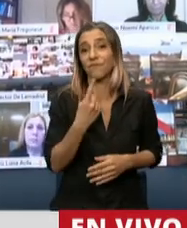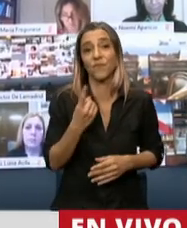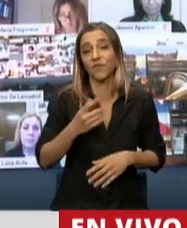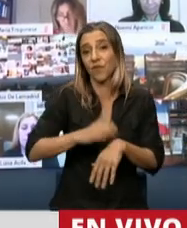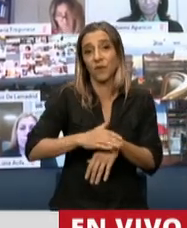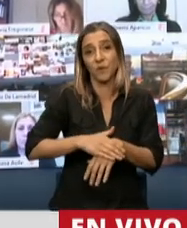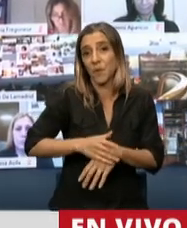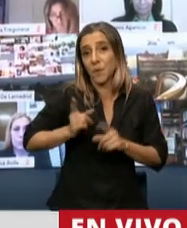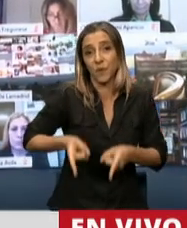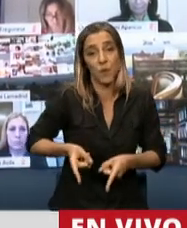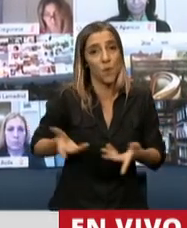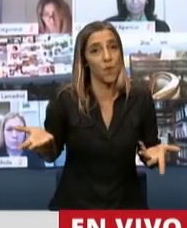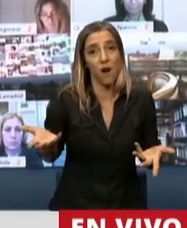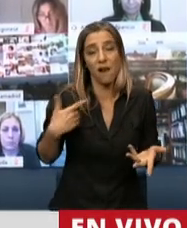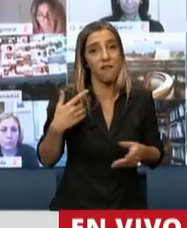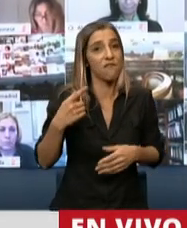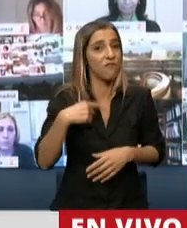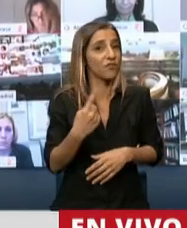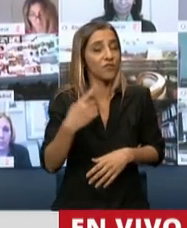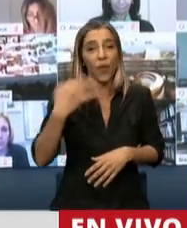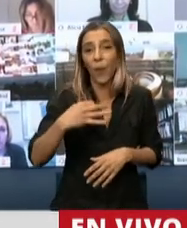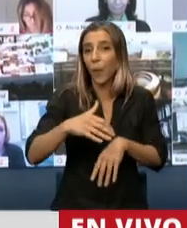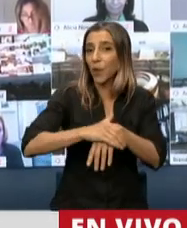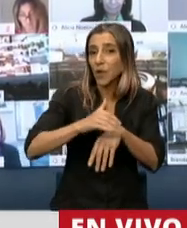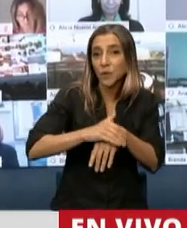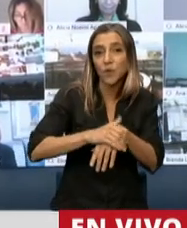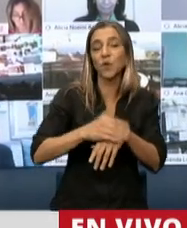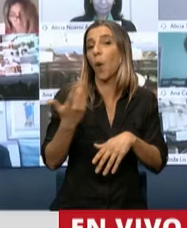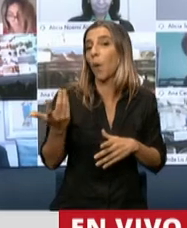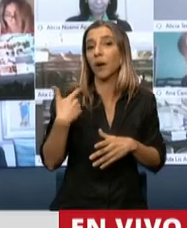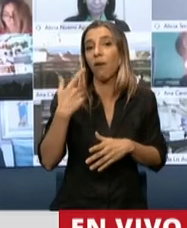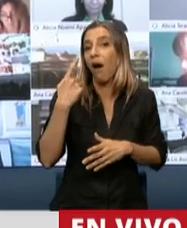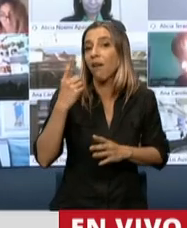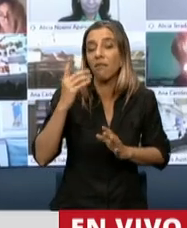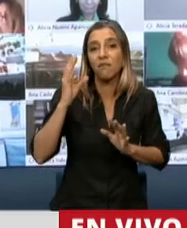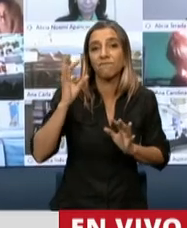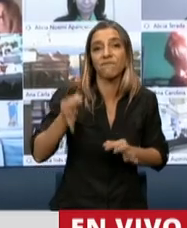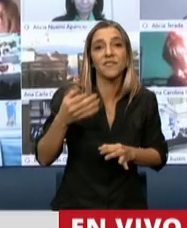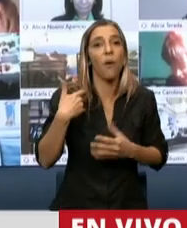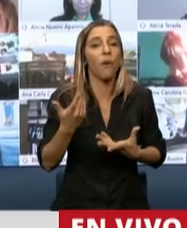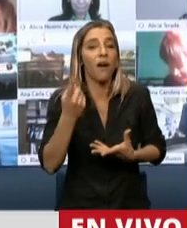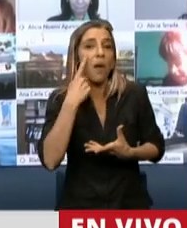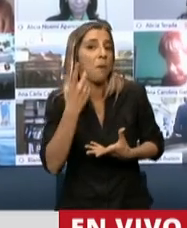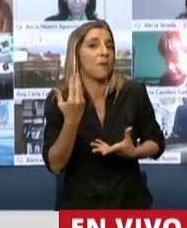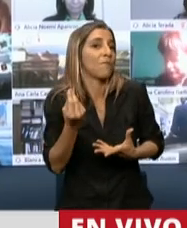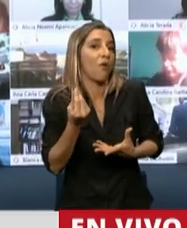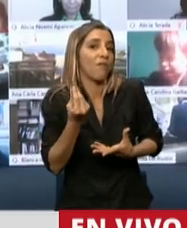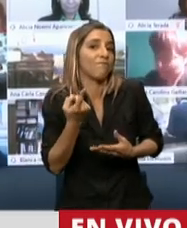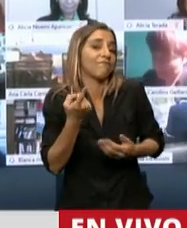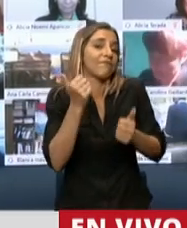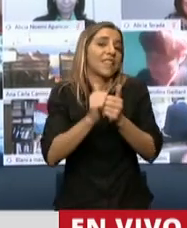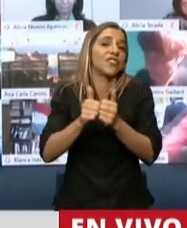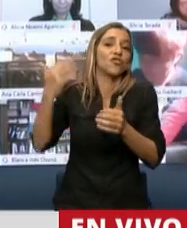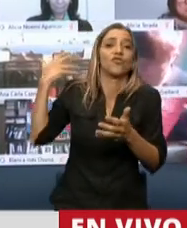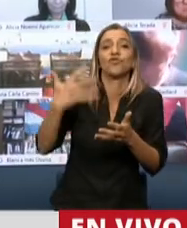las consecuencias casi seguro positivas por la historia habitual de la medicina o natural de la medicina hasta este